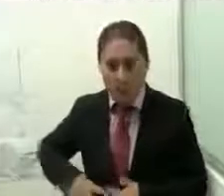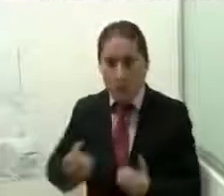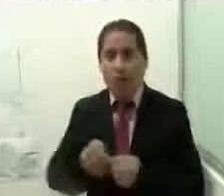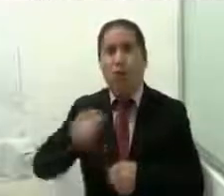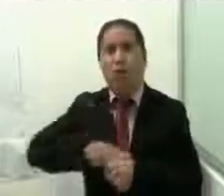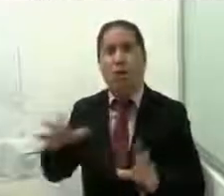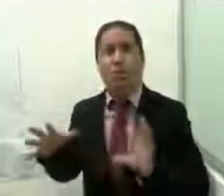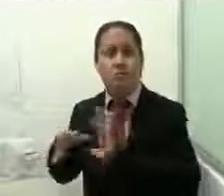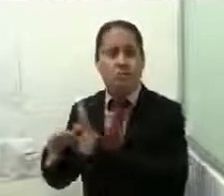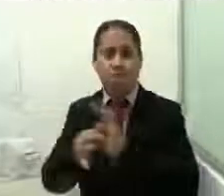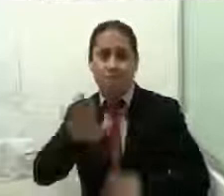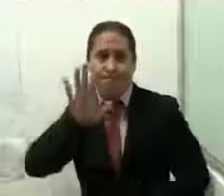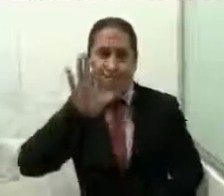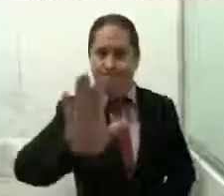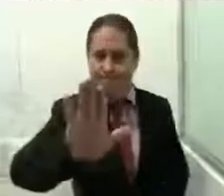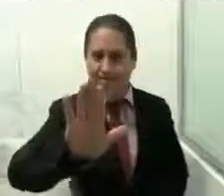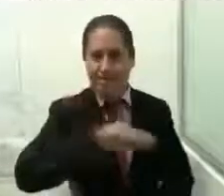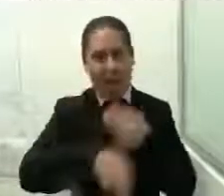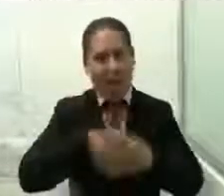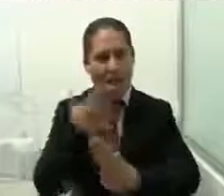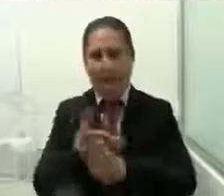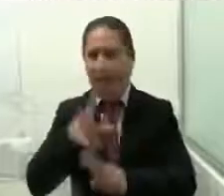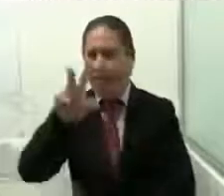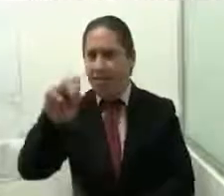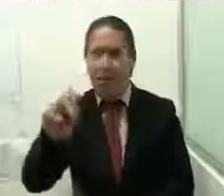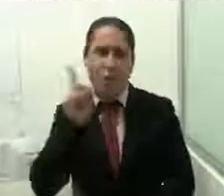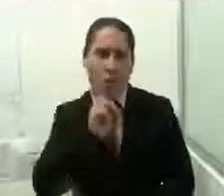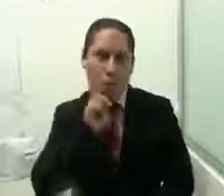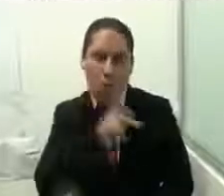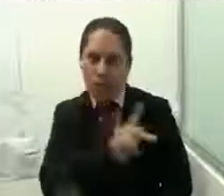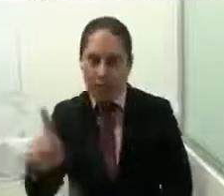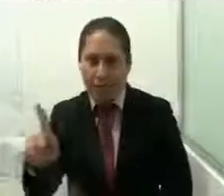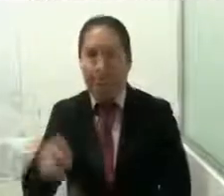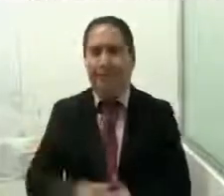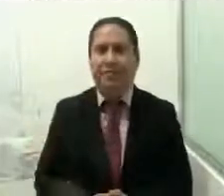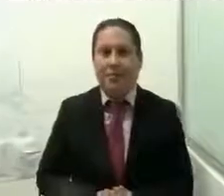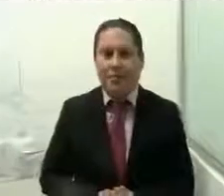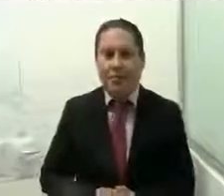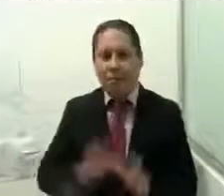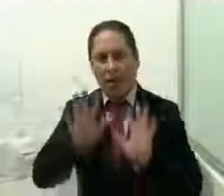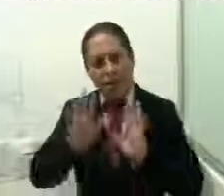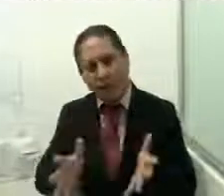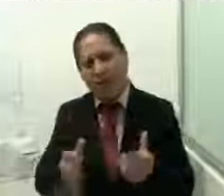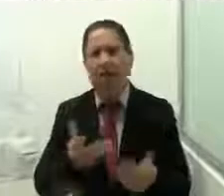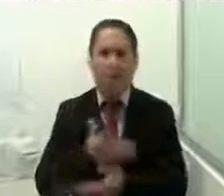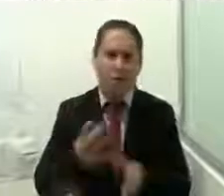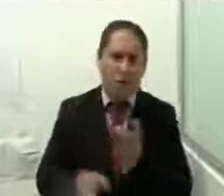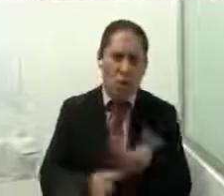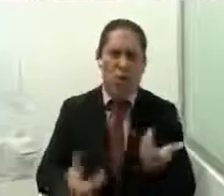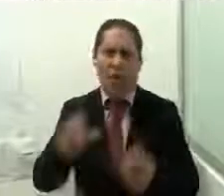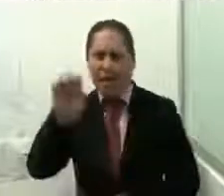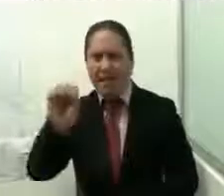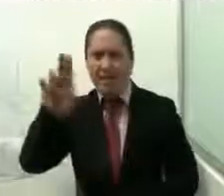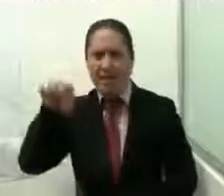alto a la violencia en contra de las mujeres. Con lo antes comentado, la CEDEM ratifica su compromiso institucional